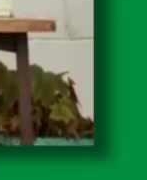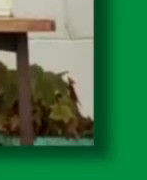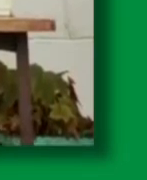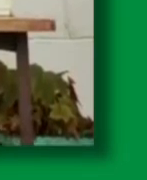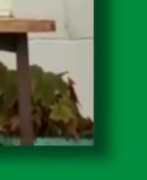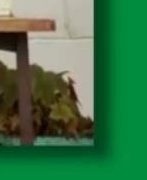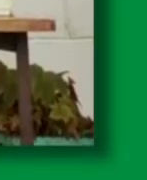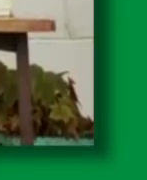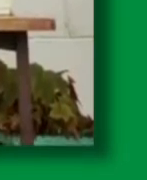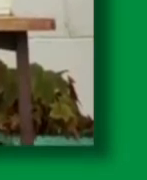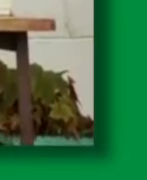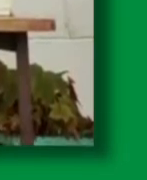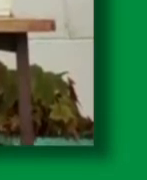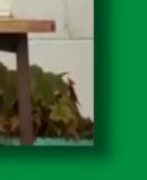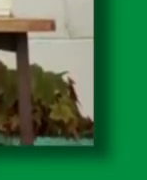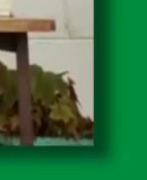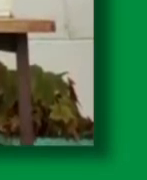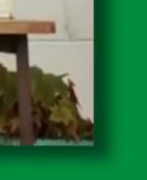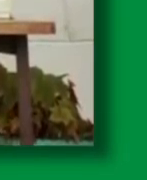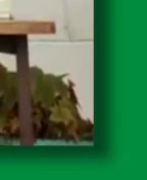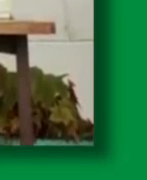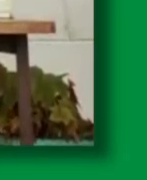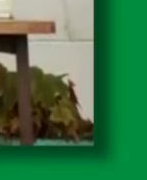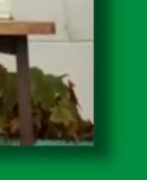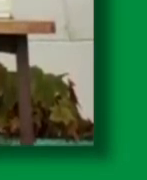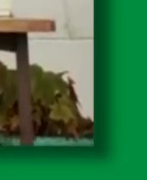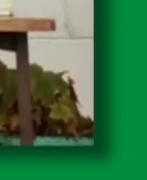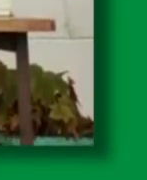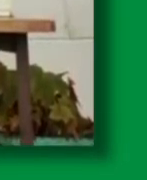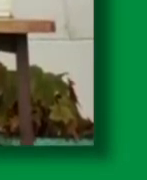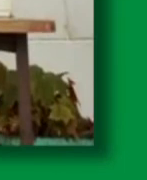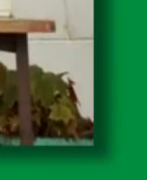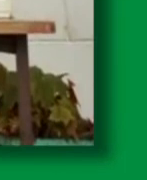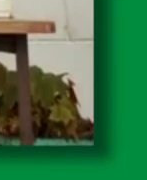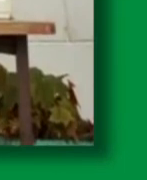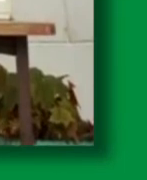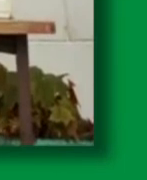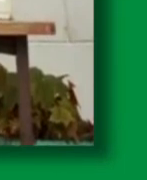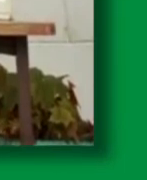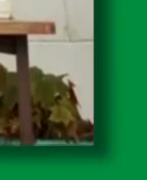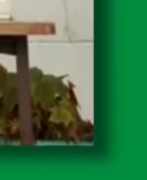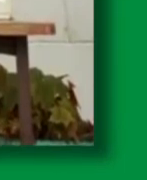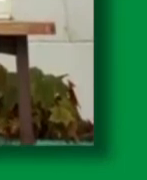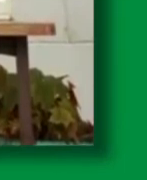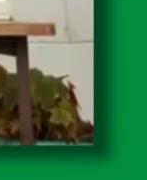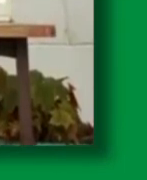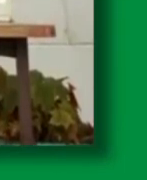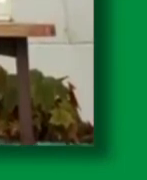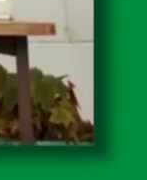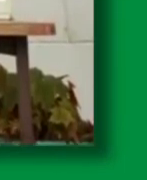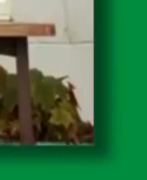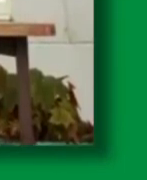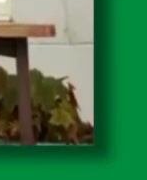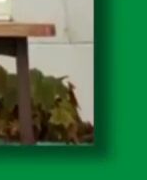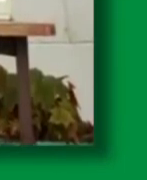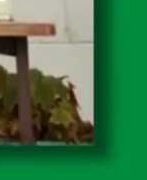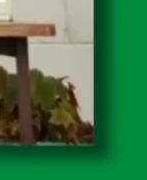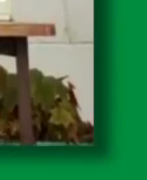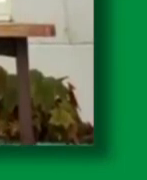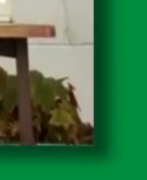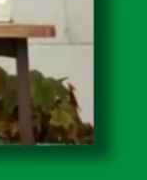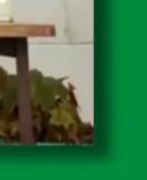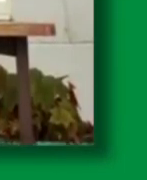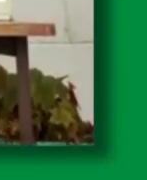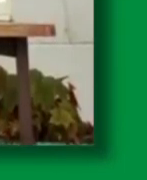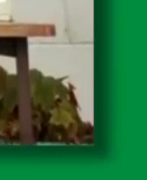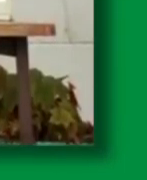hermosa tarjeta que podemos dedicar a nuestros familiares, amigos, maestros. La idea es